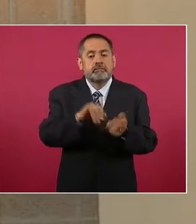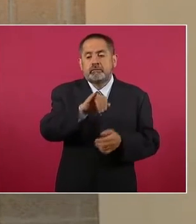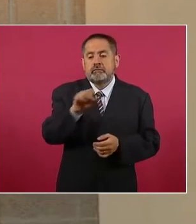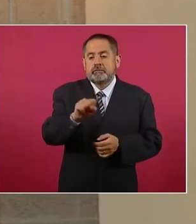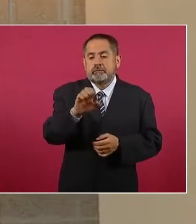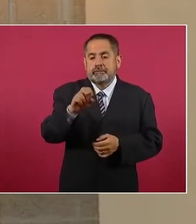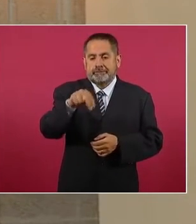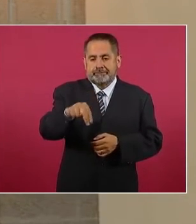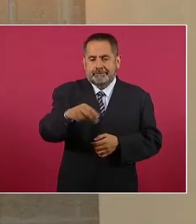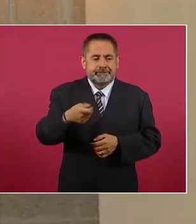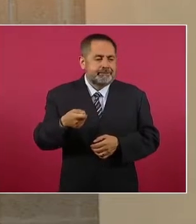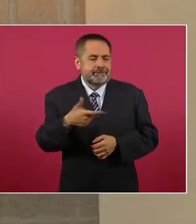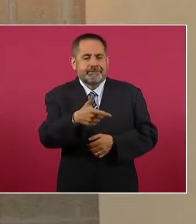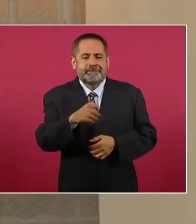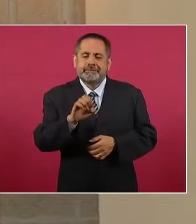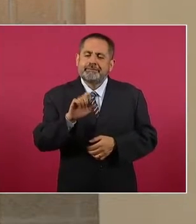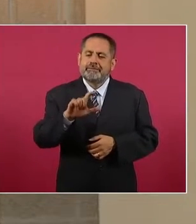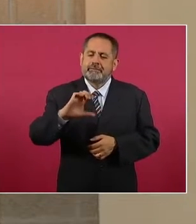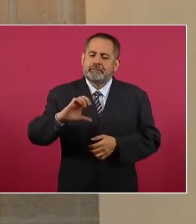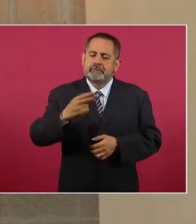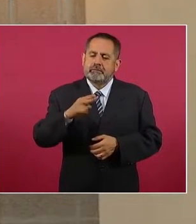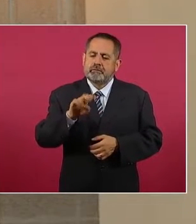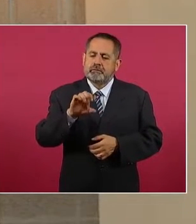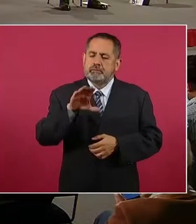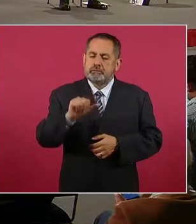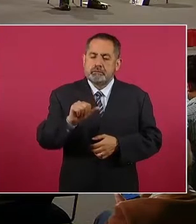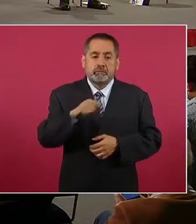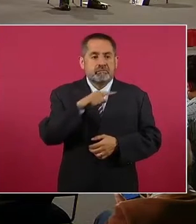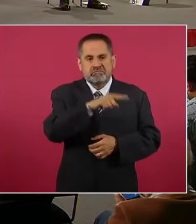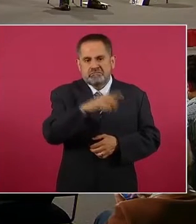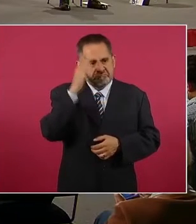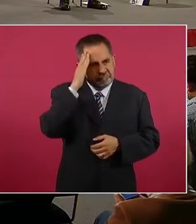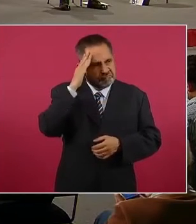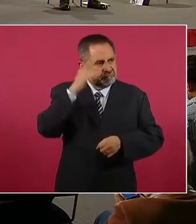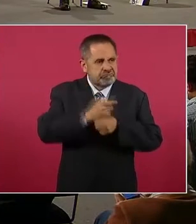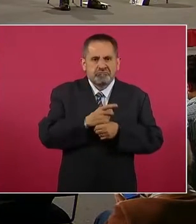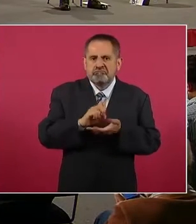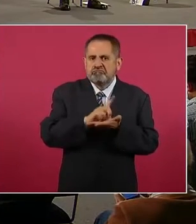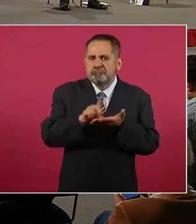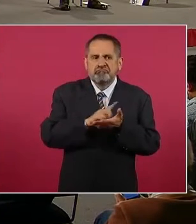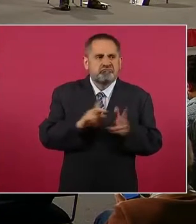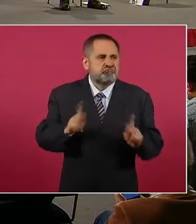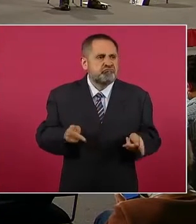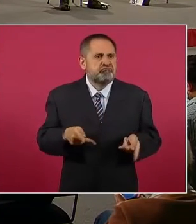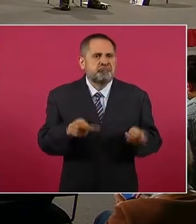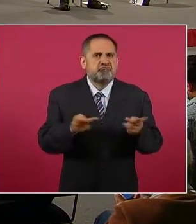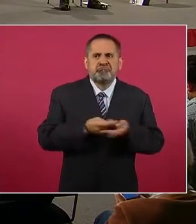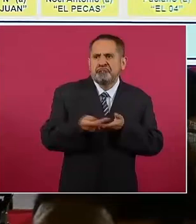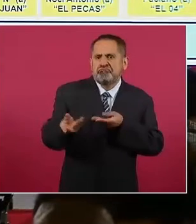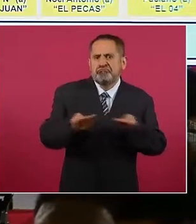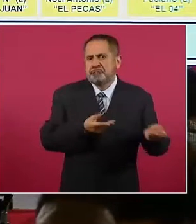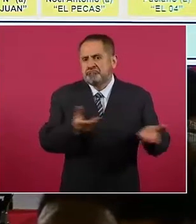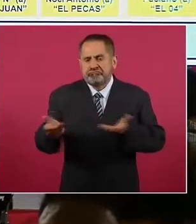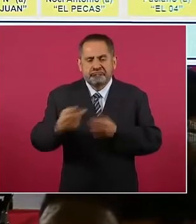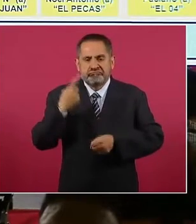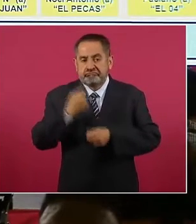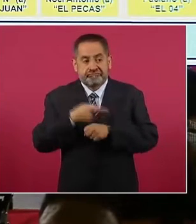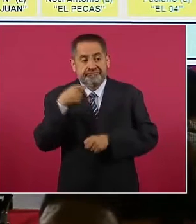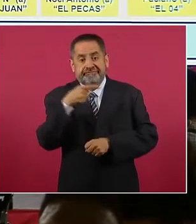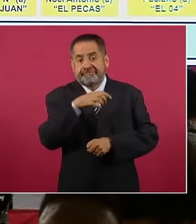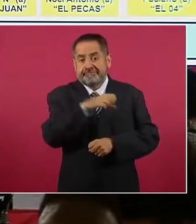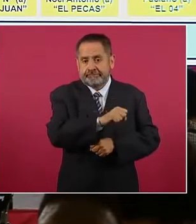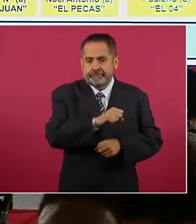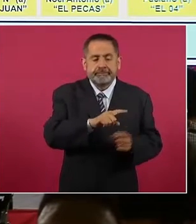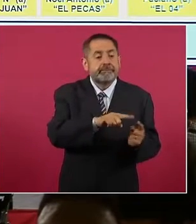alias El Chueco y es el principal distribuidor de droga en esta zona. Y como recordaremos,